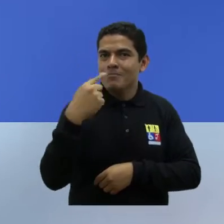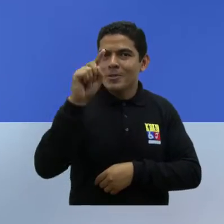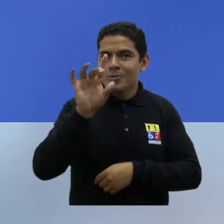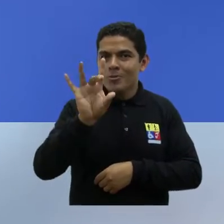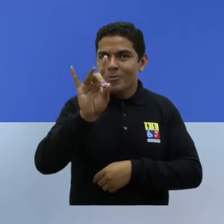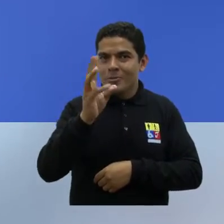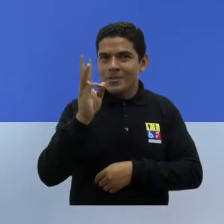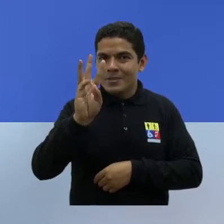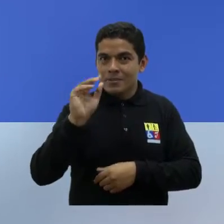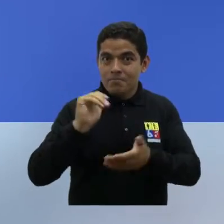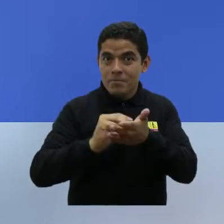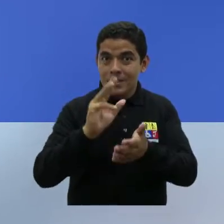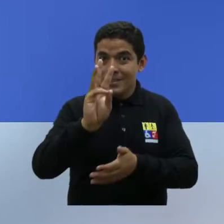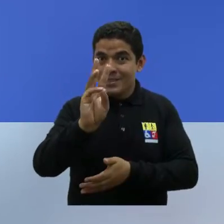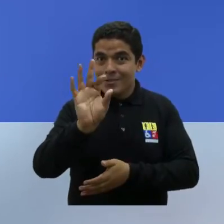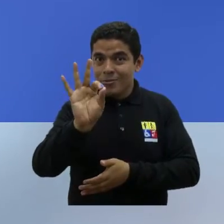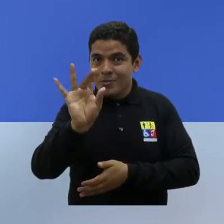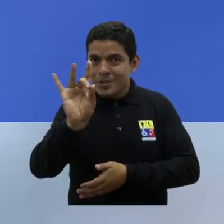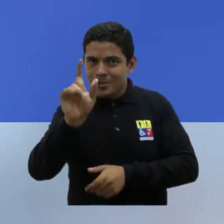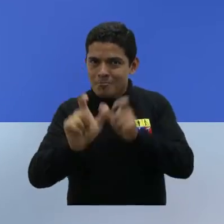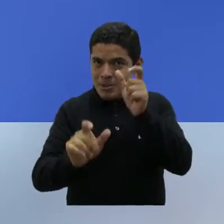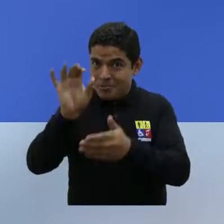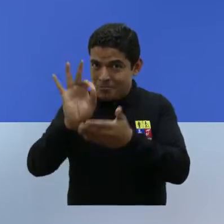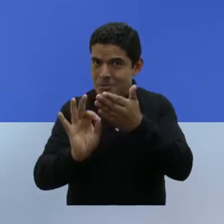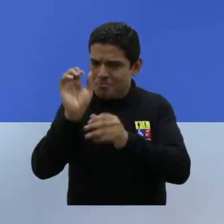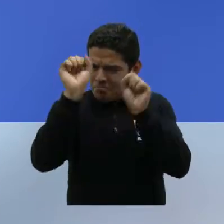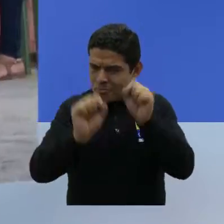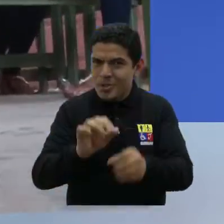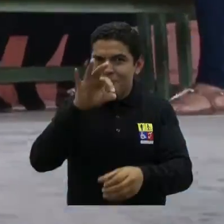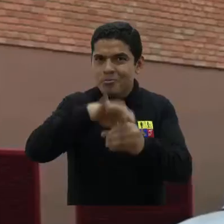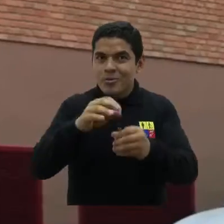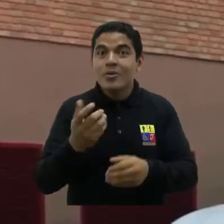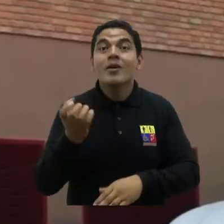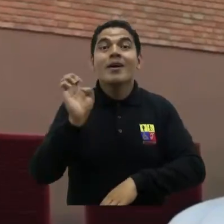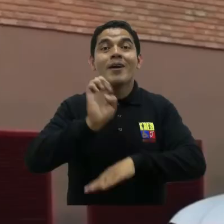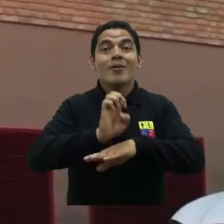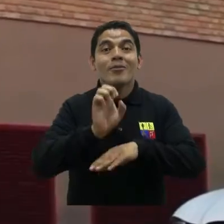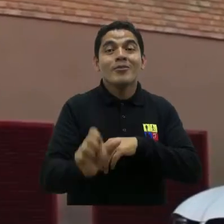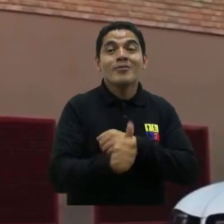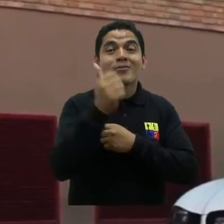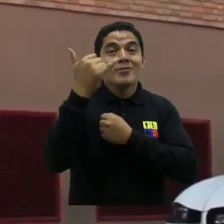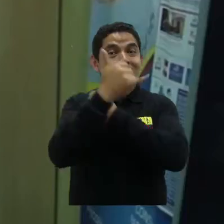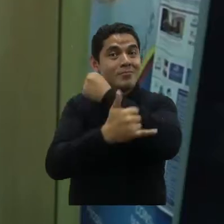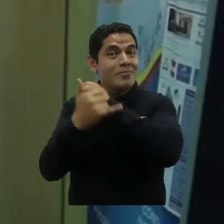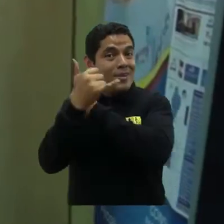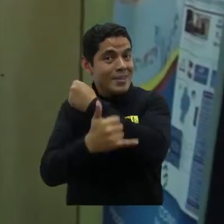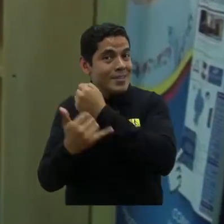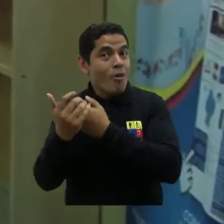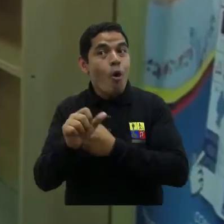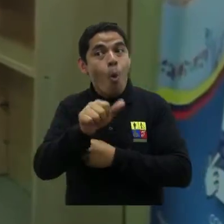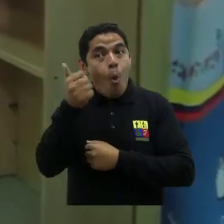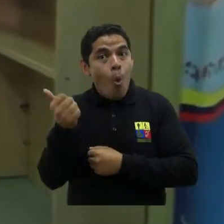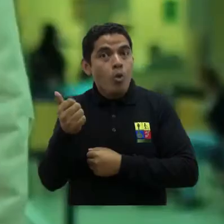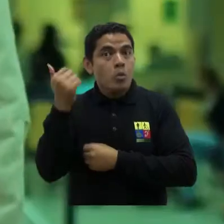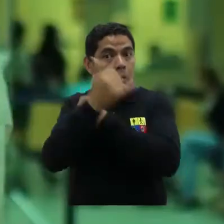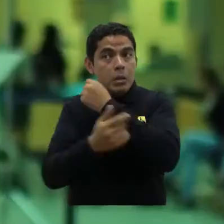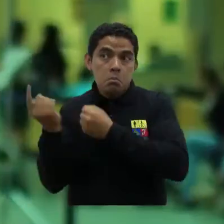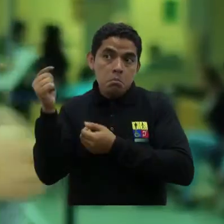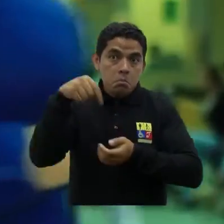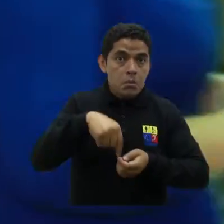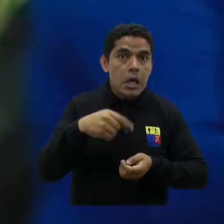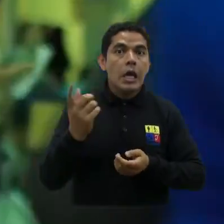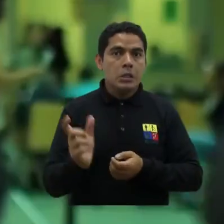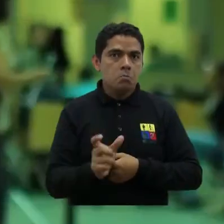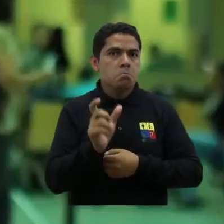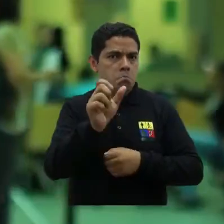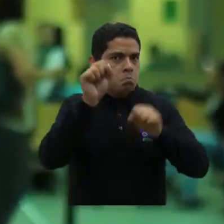12.816.698 electores, que incluyan los ecuatorianos residentes en el exterior y extranjeros residentes en